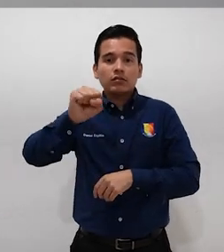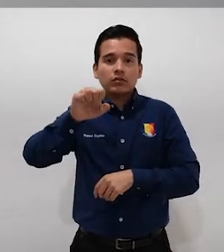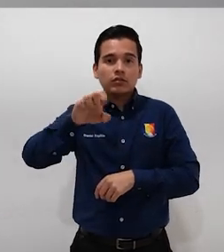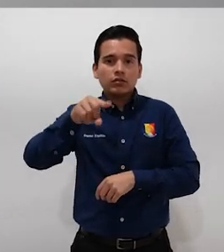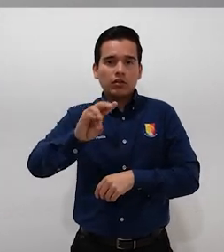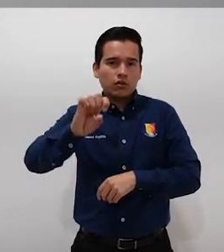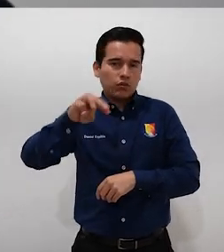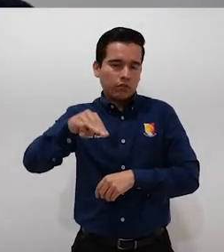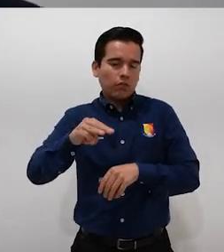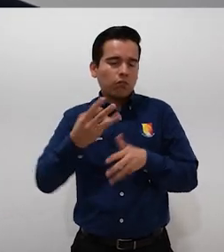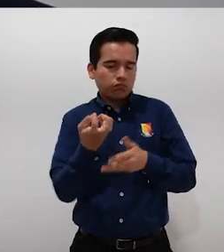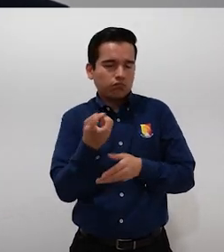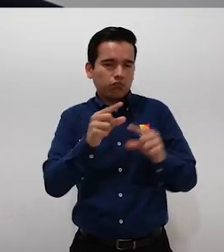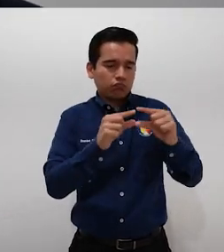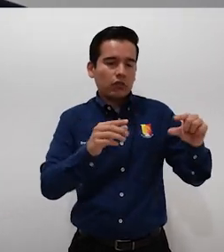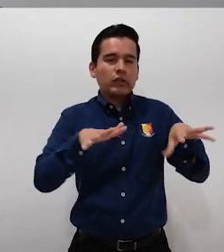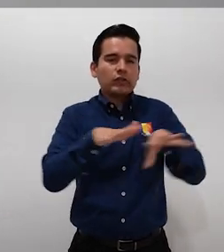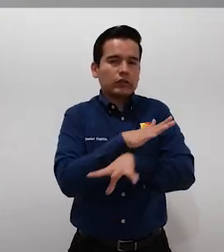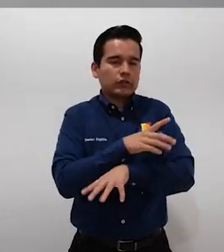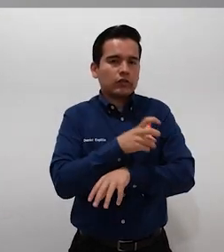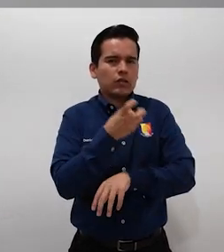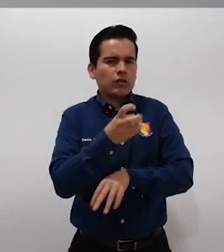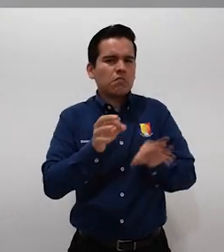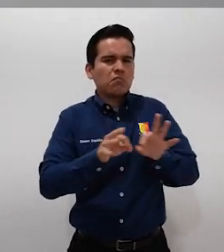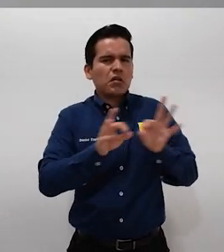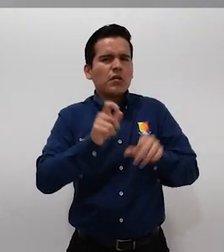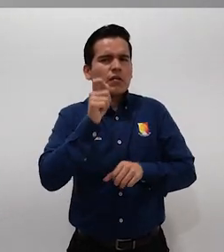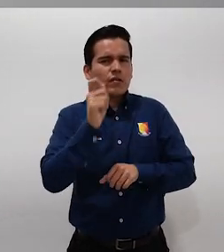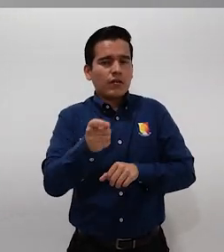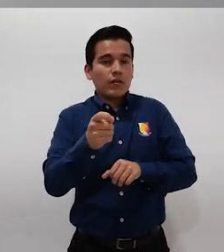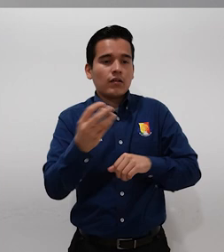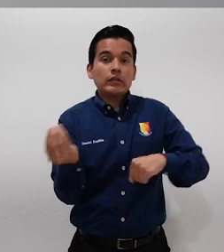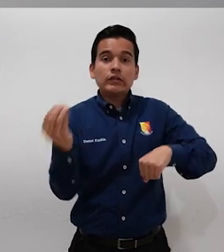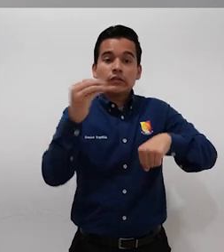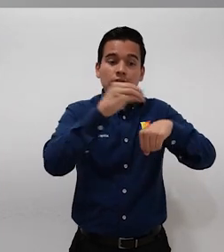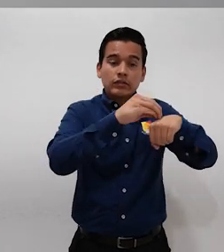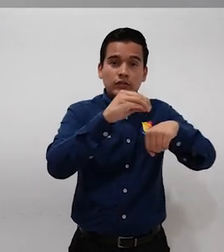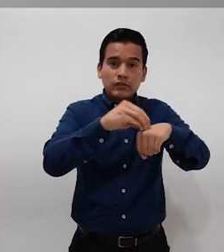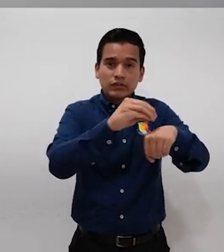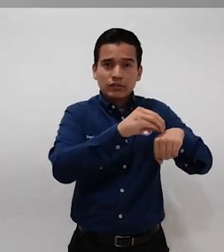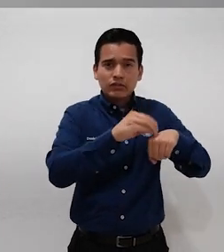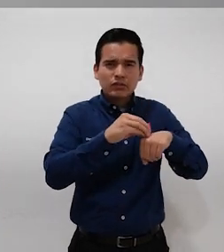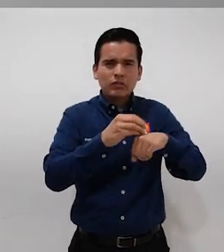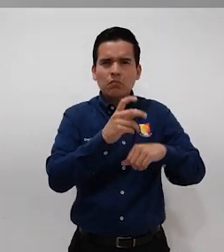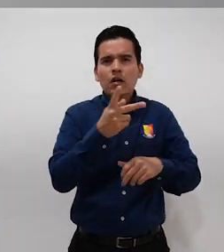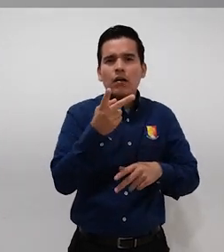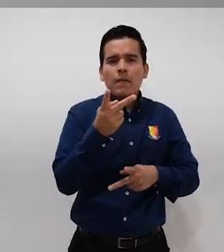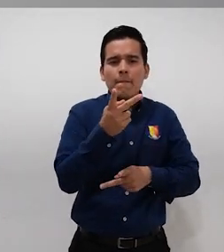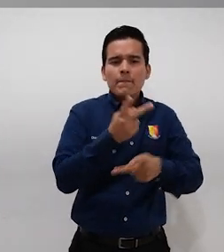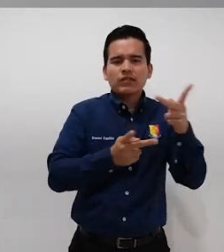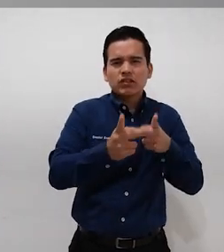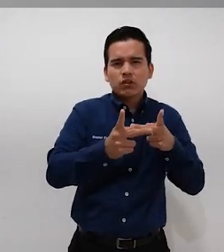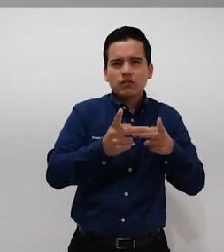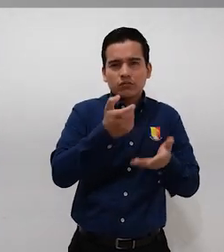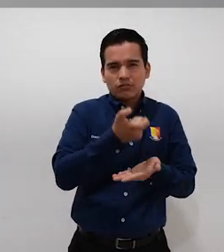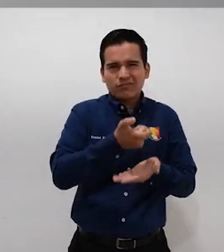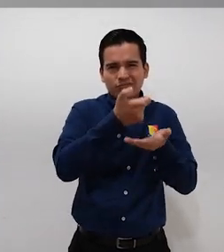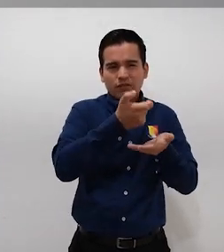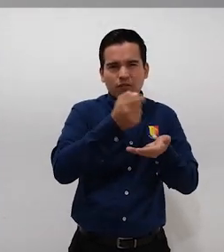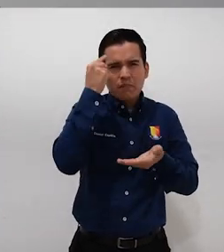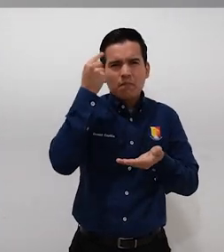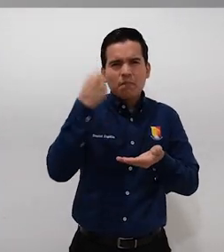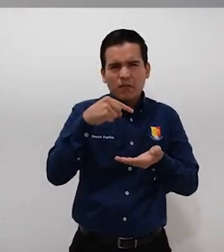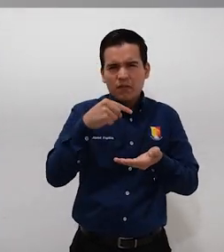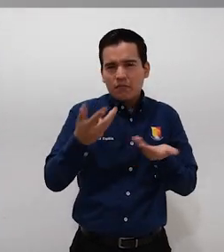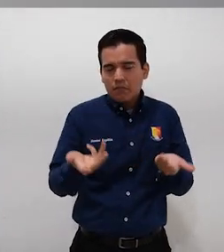cambio de denominación. Pero lo sustantivo de aquí es que se ingresen algunos católogos de prestación tarifaria para efecto